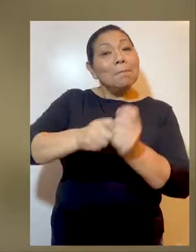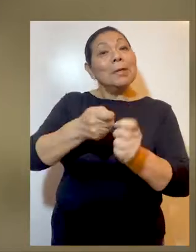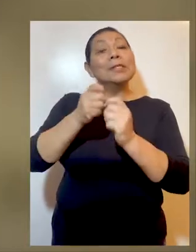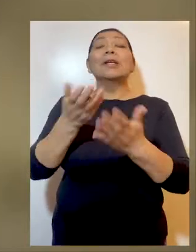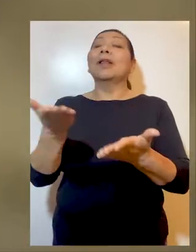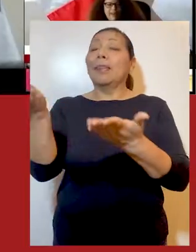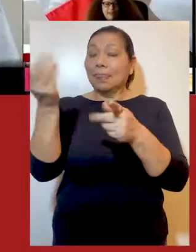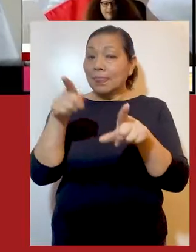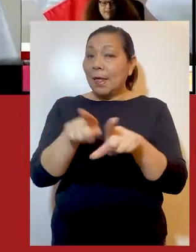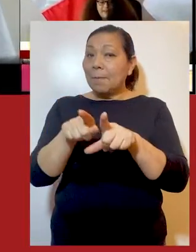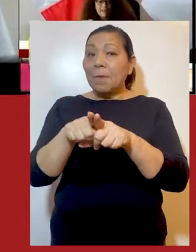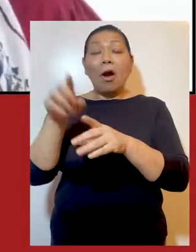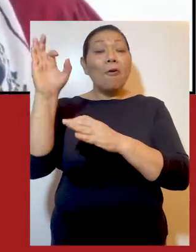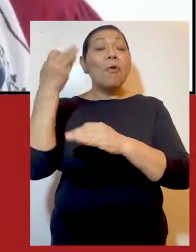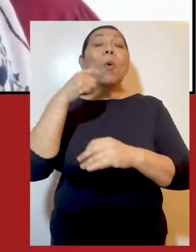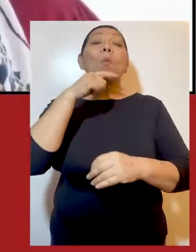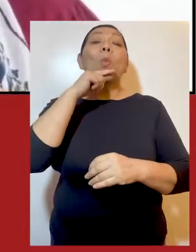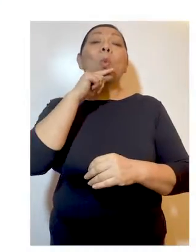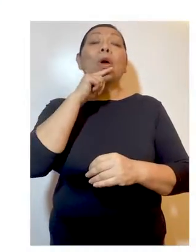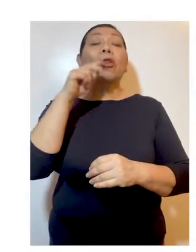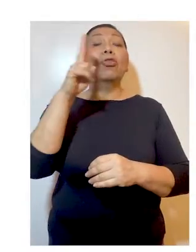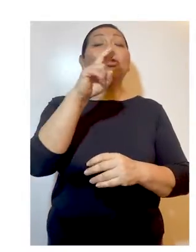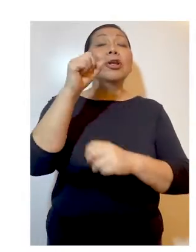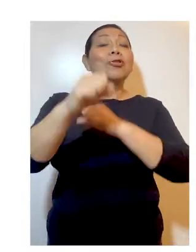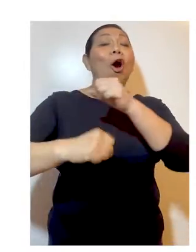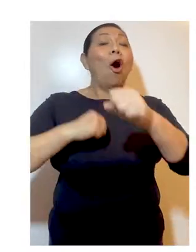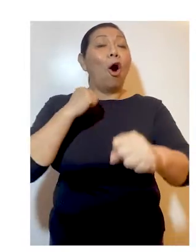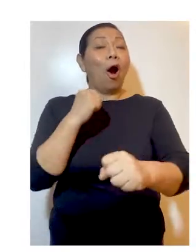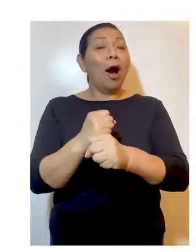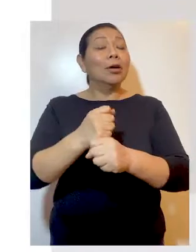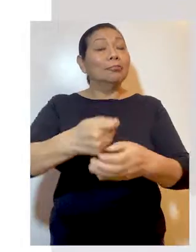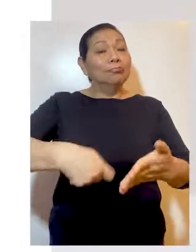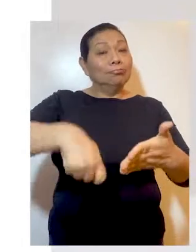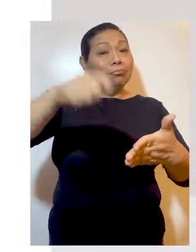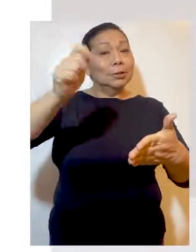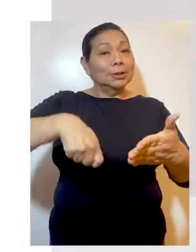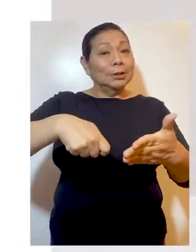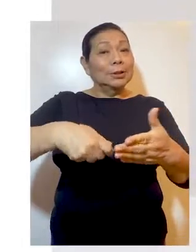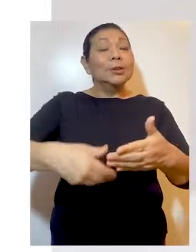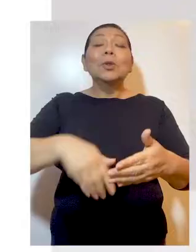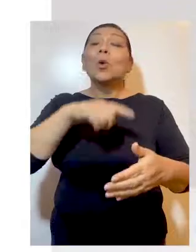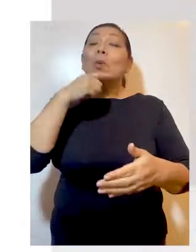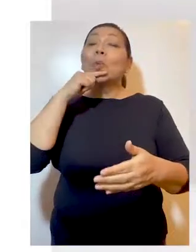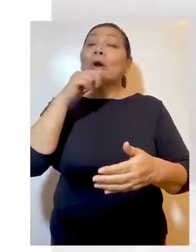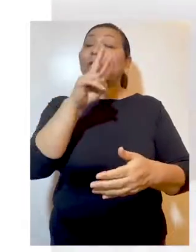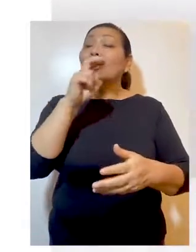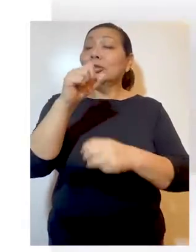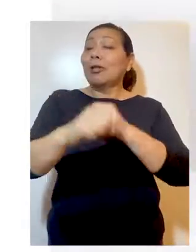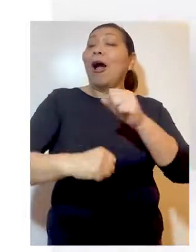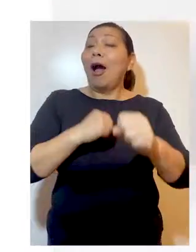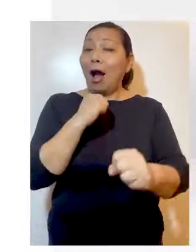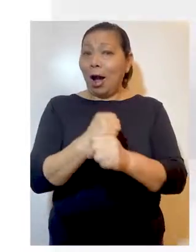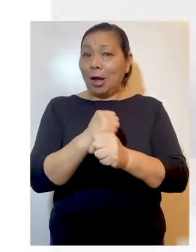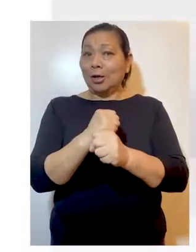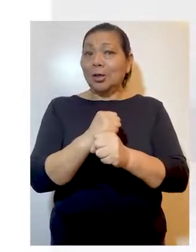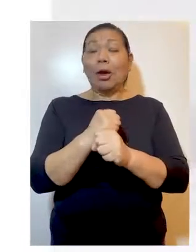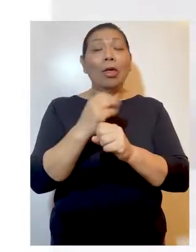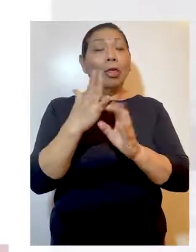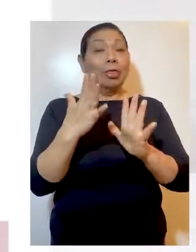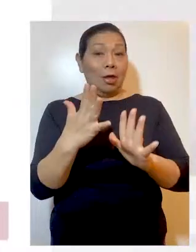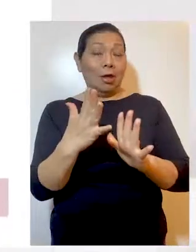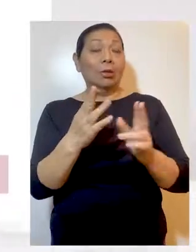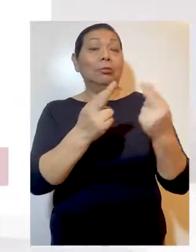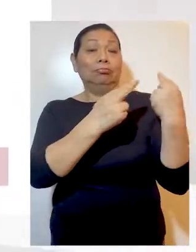campesinas. Desarrolló el foro Mujer y Bicentenario y la suscripción de la Agenda Mujer Bicentenario,